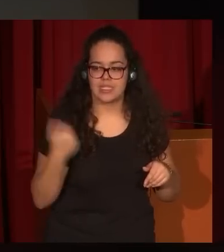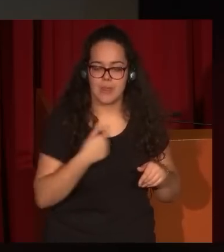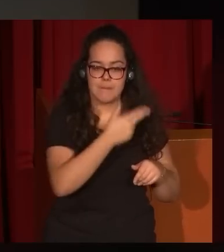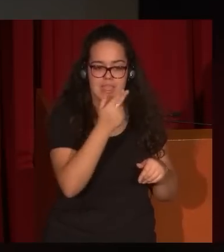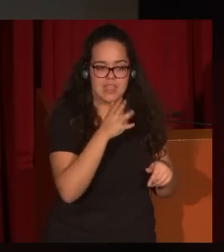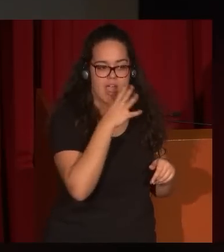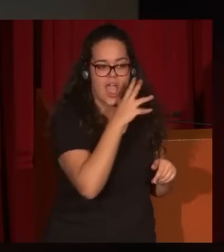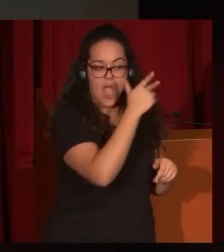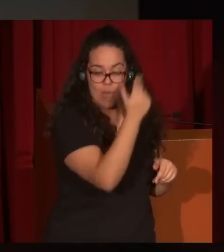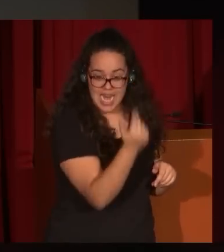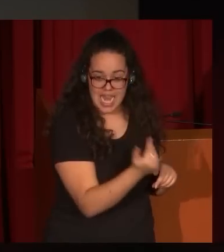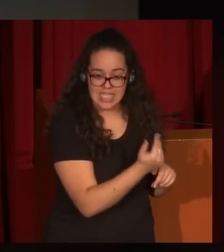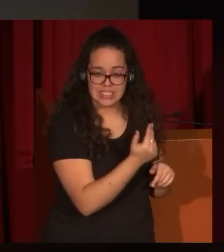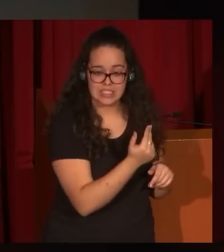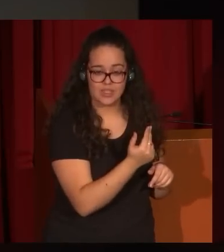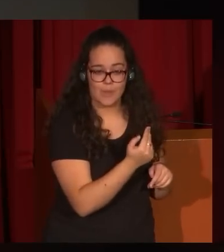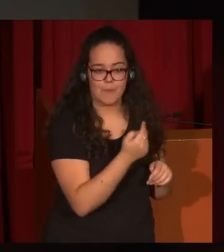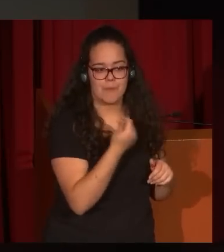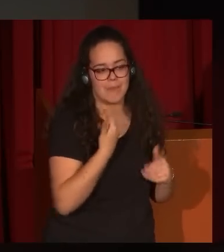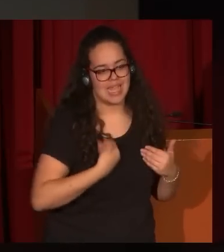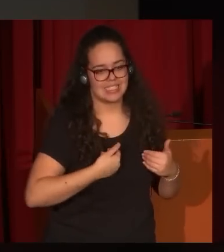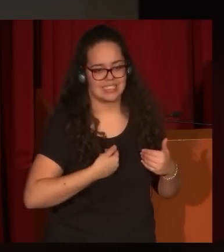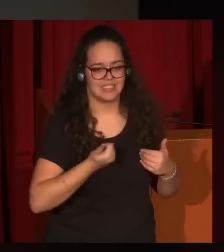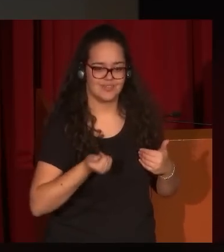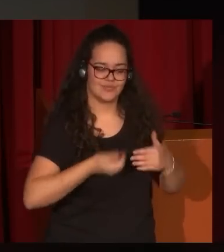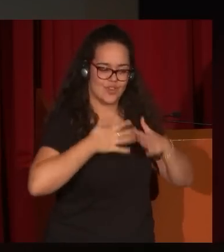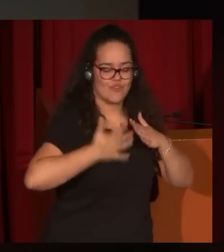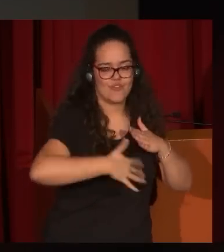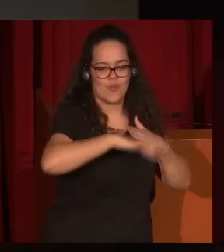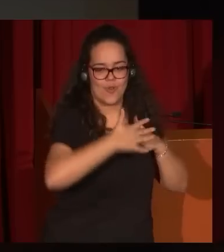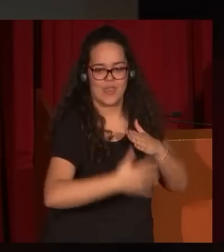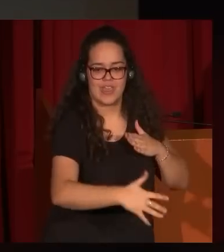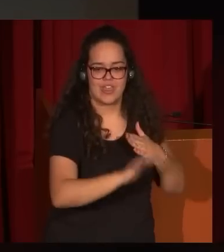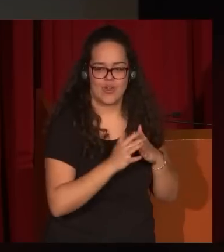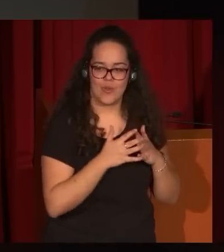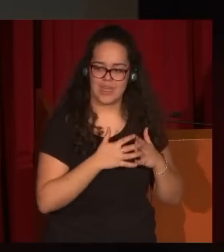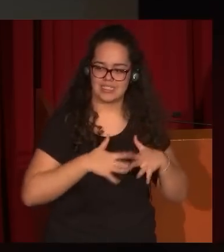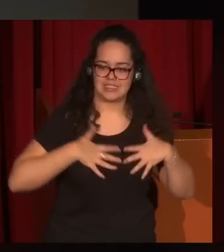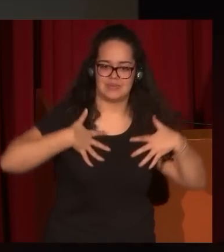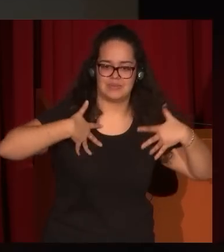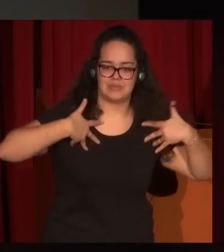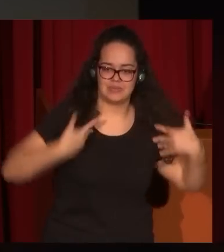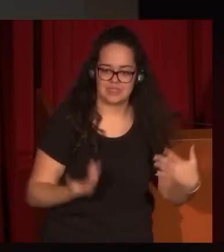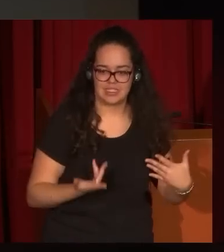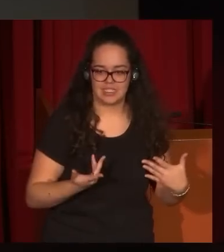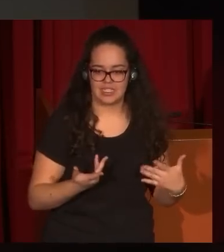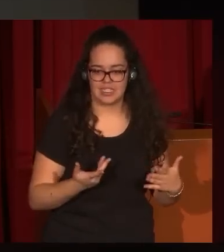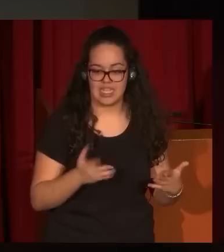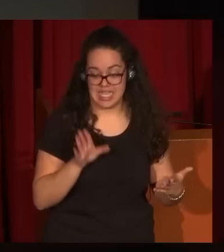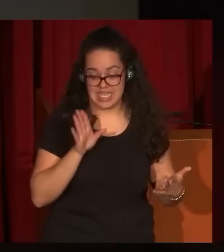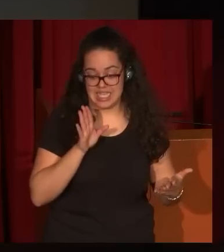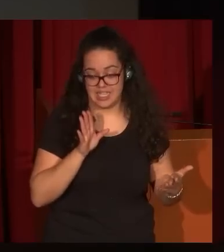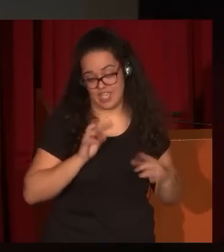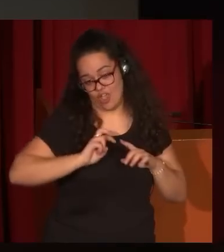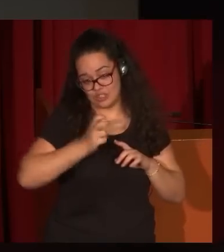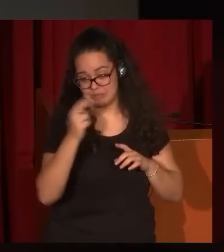guas, cuando hace acuarelas, es mucho más fluido, mucho más vibrante, mucho más sugerente que en esa planitud que muchas veces